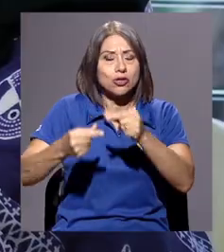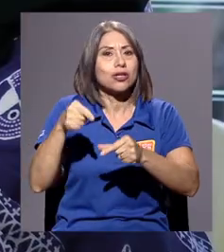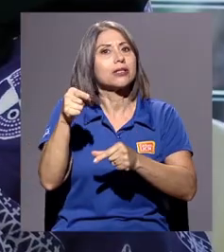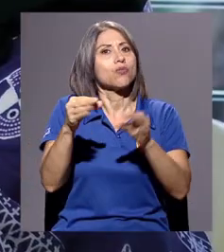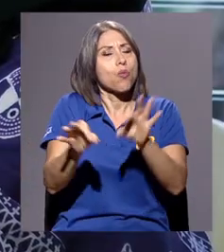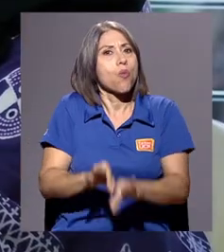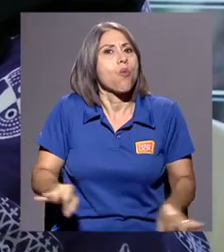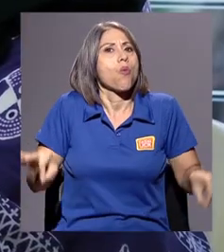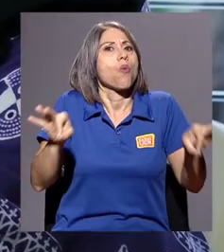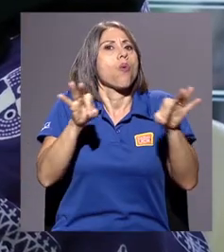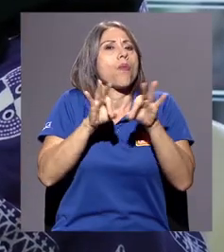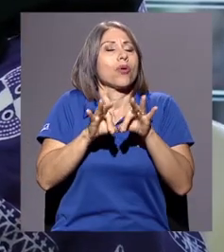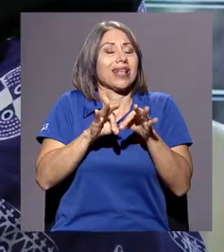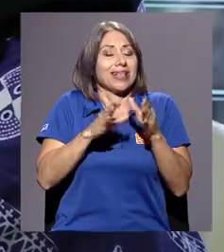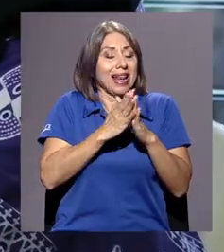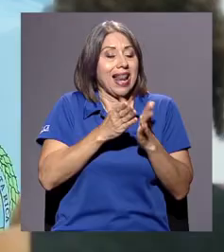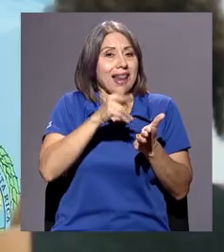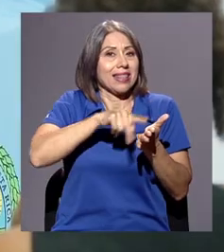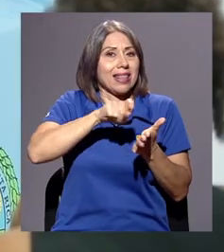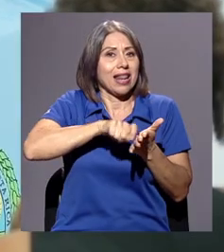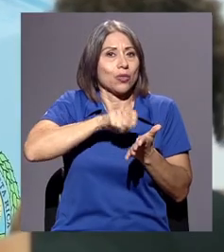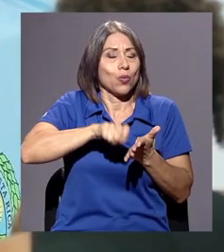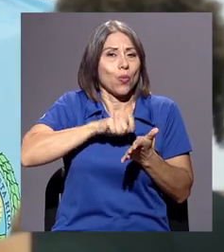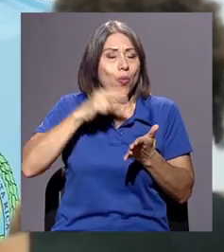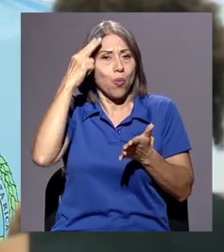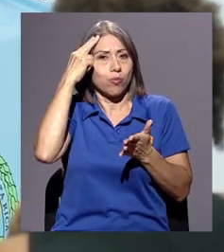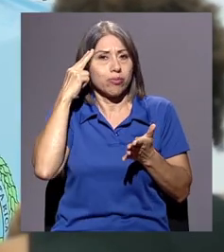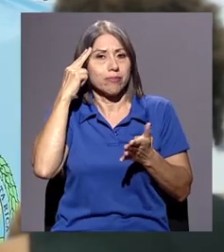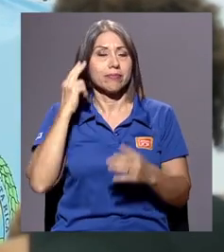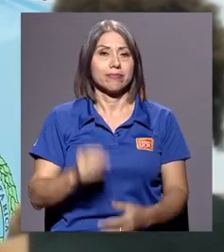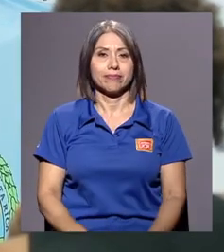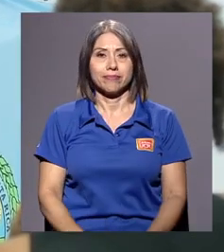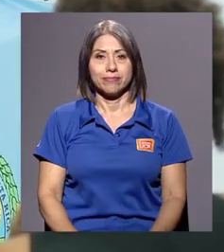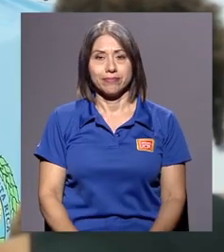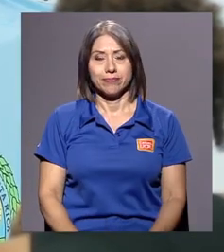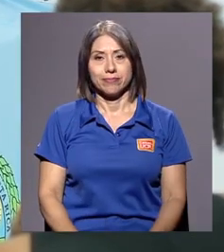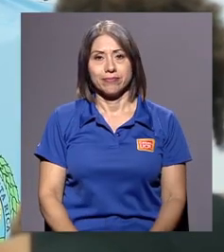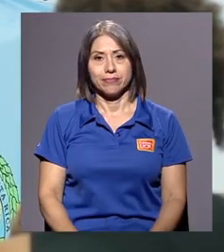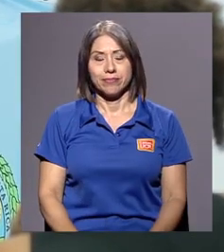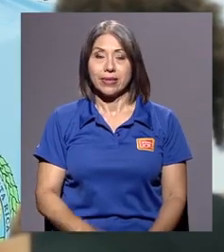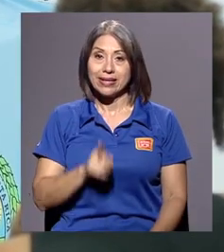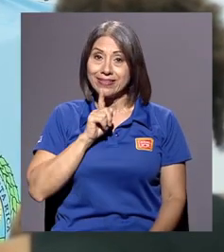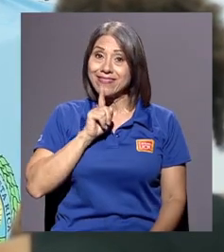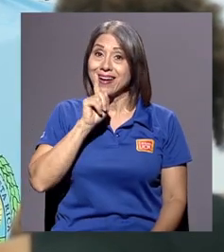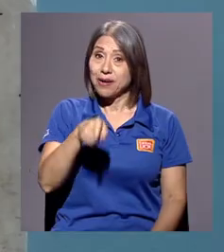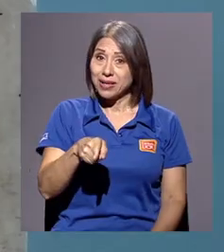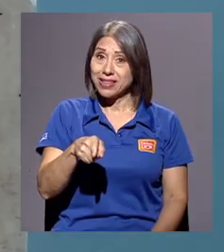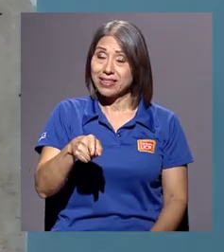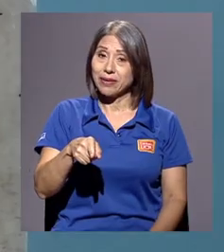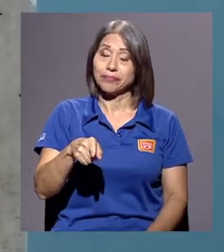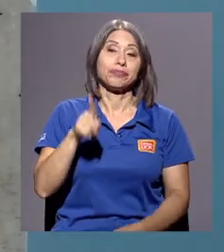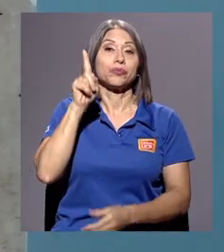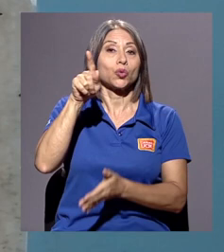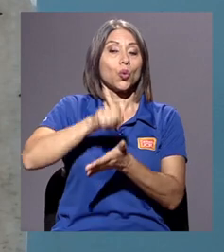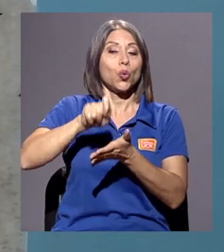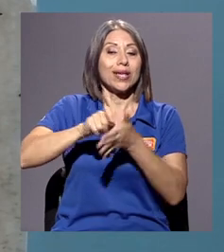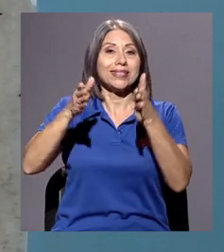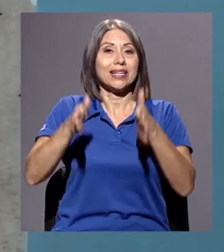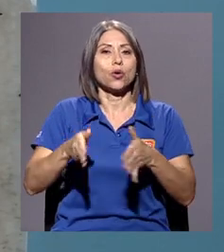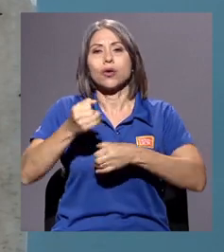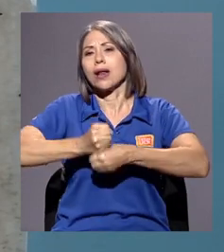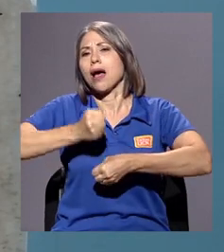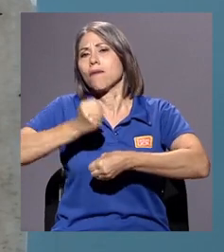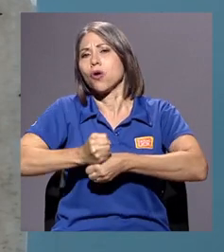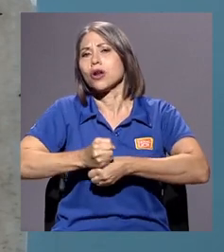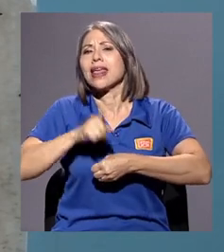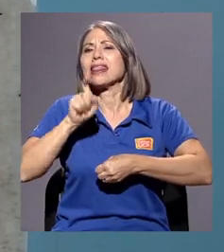fundamental del aporte de la literatura de las escritoras afrodescendientes. Realmente la labor de un escritor debe de